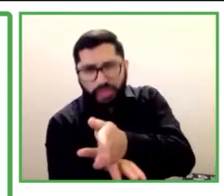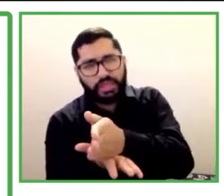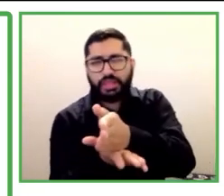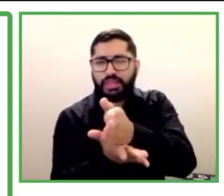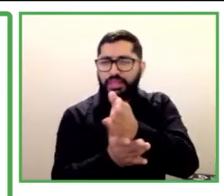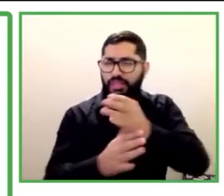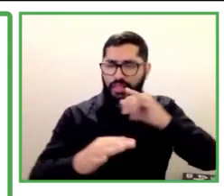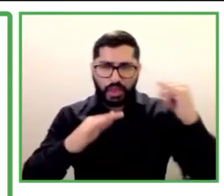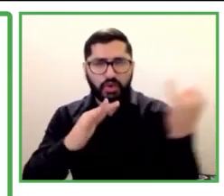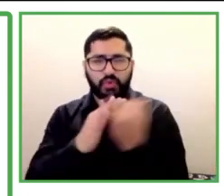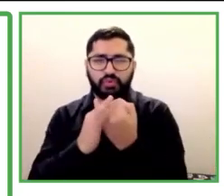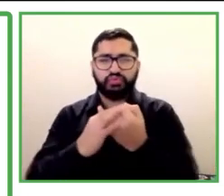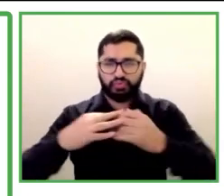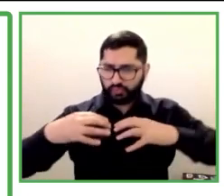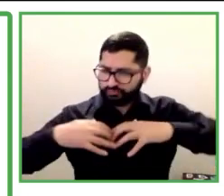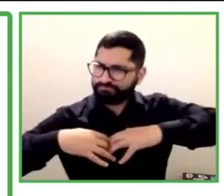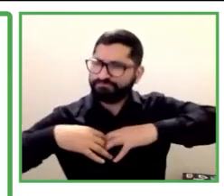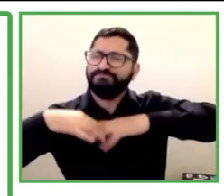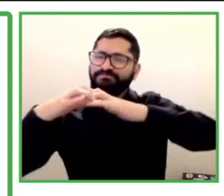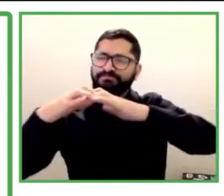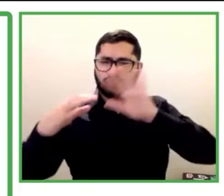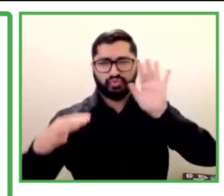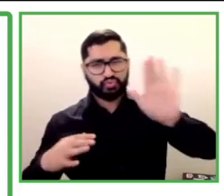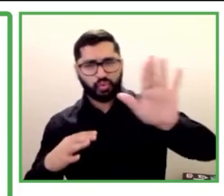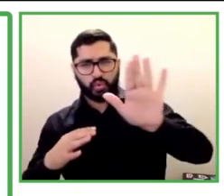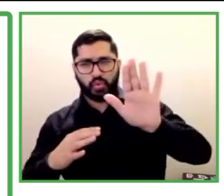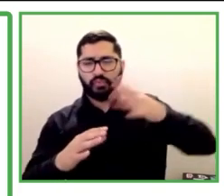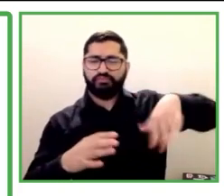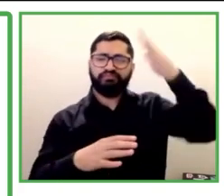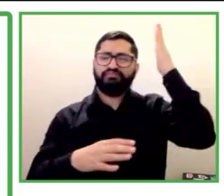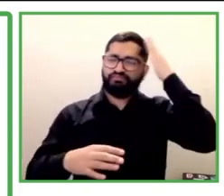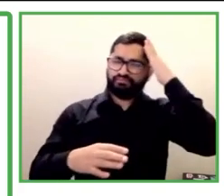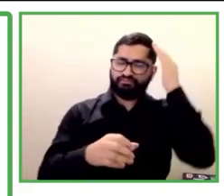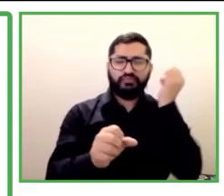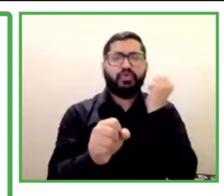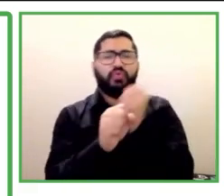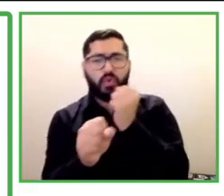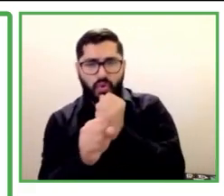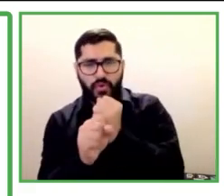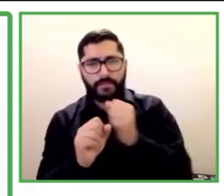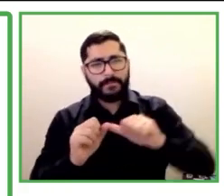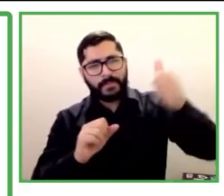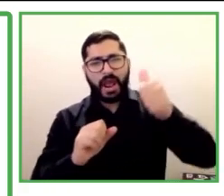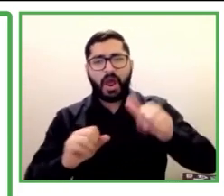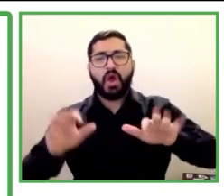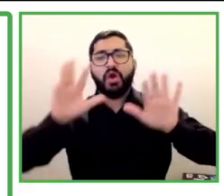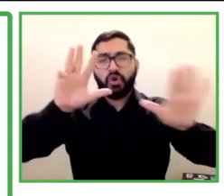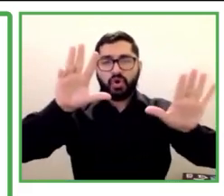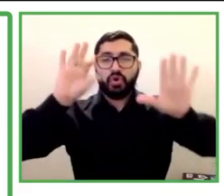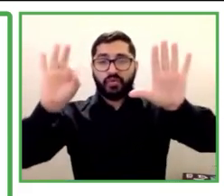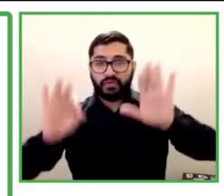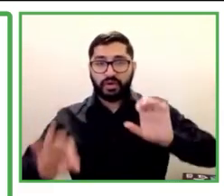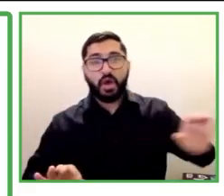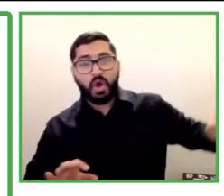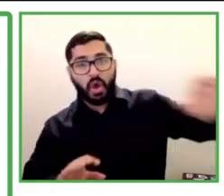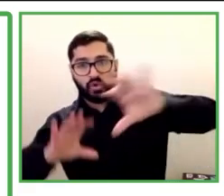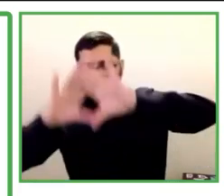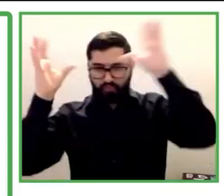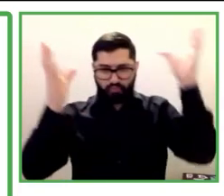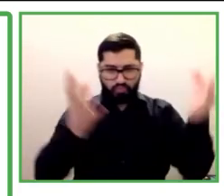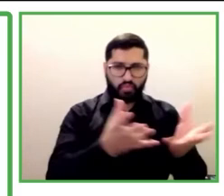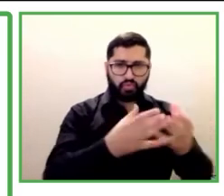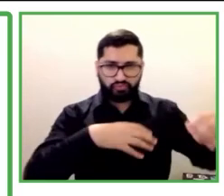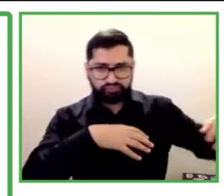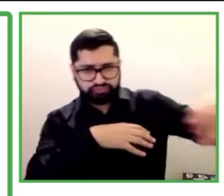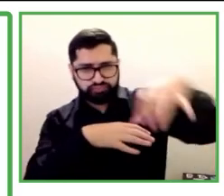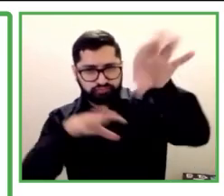trabajamos con más de 900 países para poder abordar sus sesgos. Y a nivel de supervisor también,